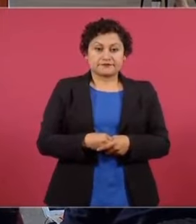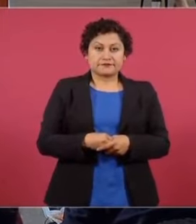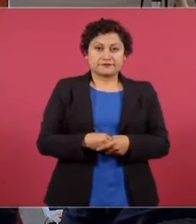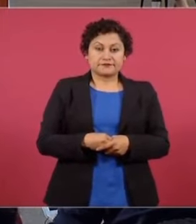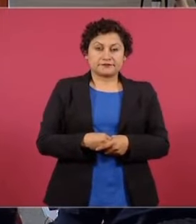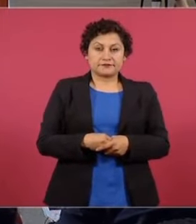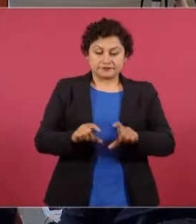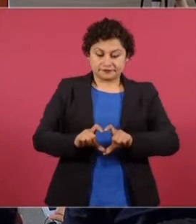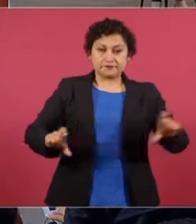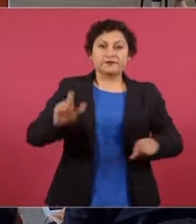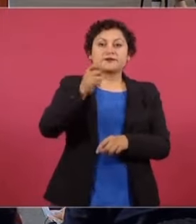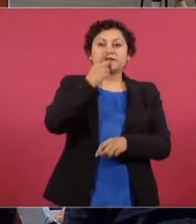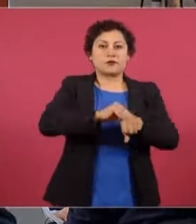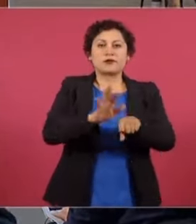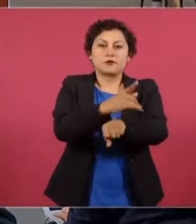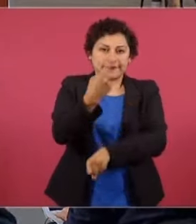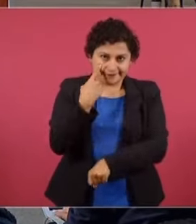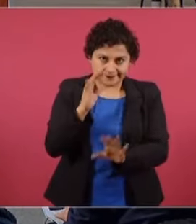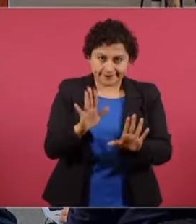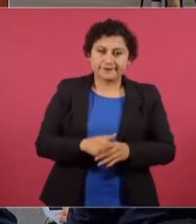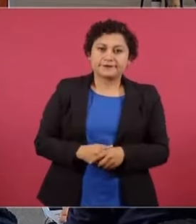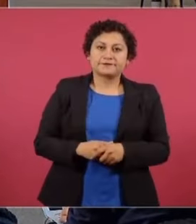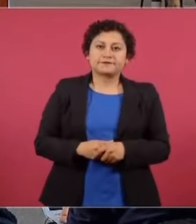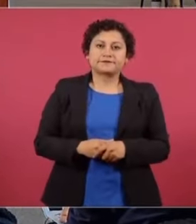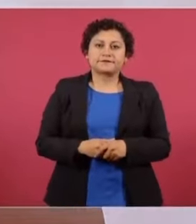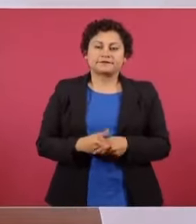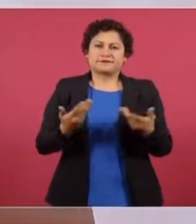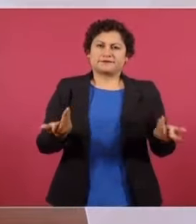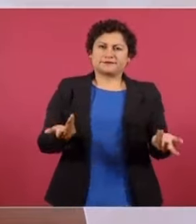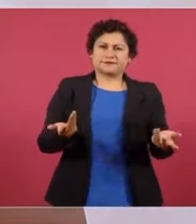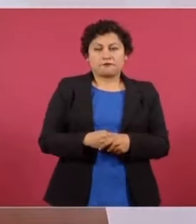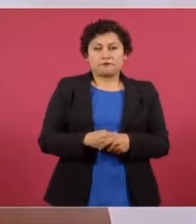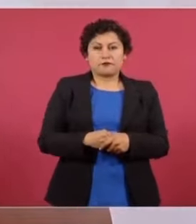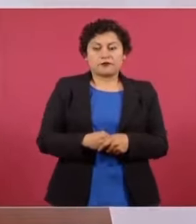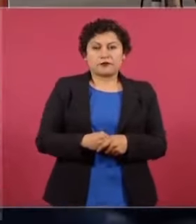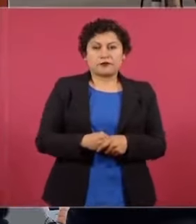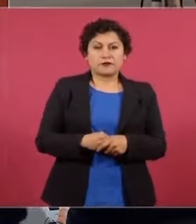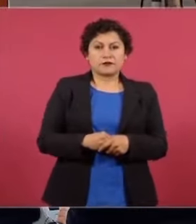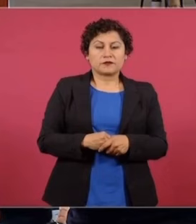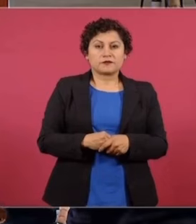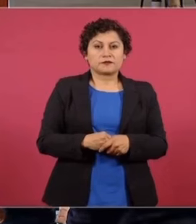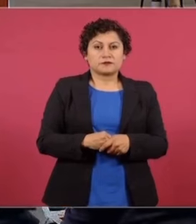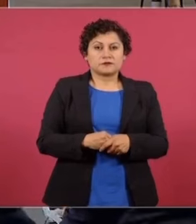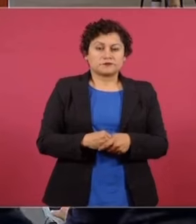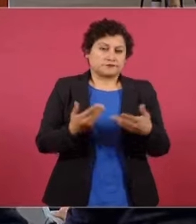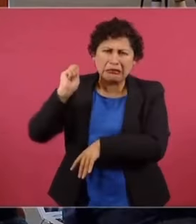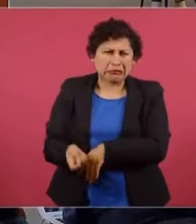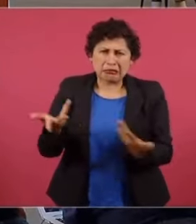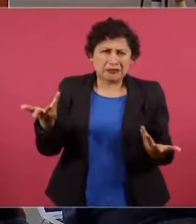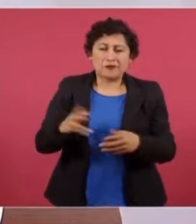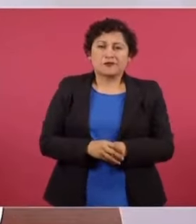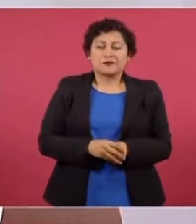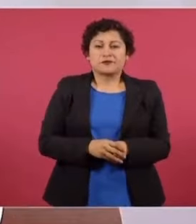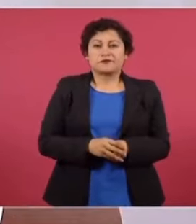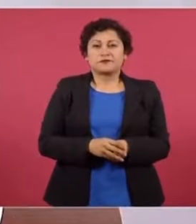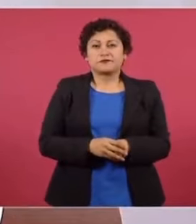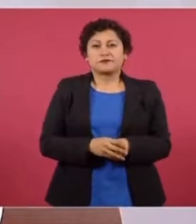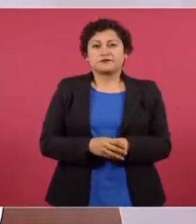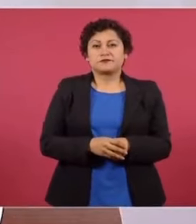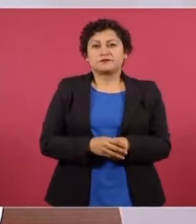en la ruta del Tren Maya. ¿Qué tiene que ver el Tren Maya? Periodismo tendencioso. ¿Se le